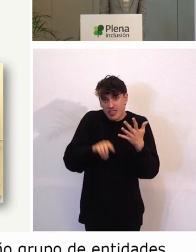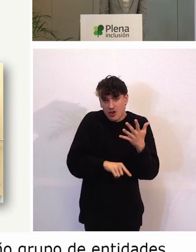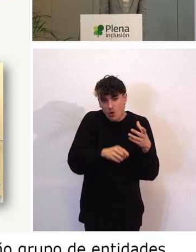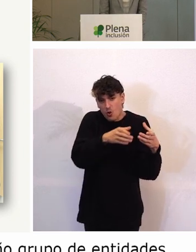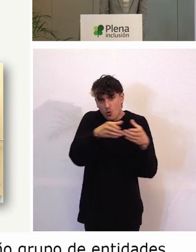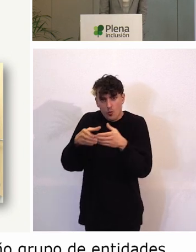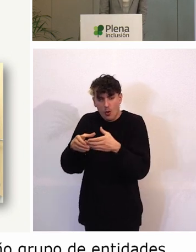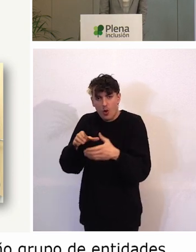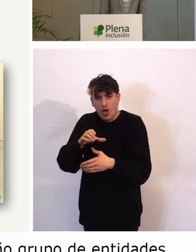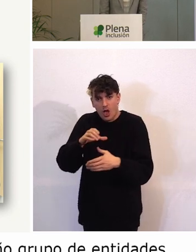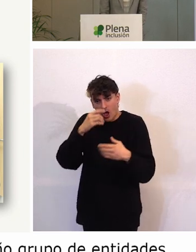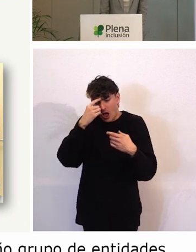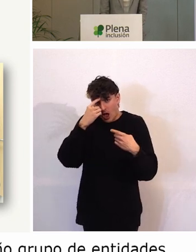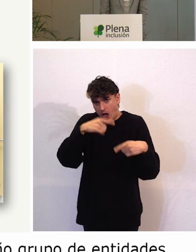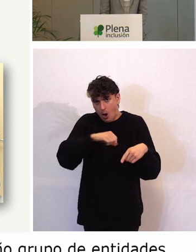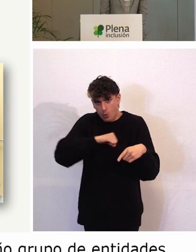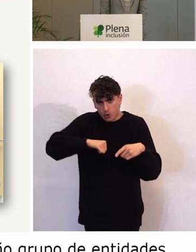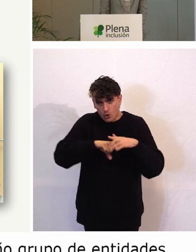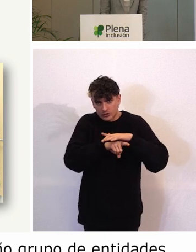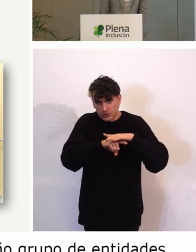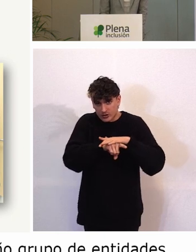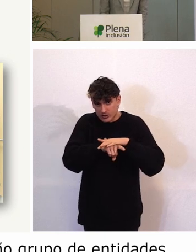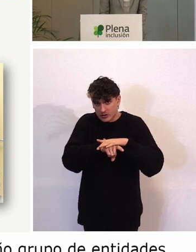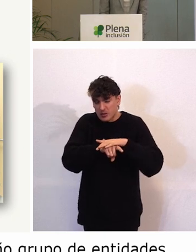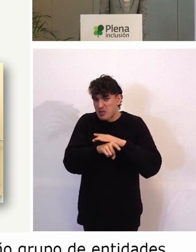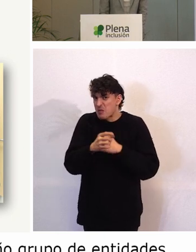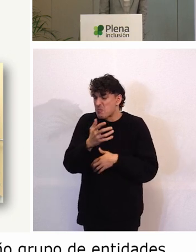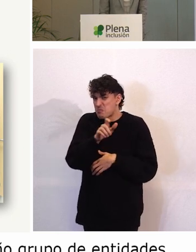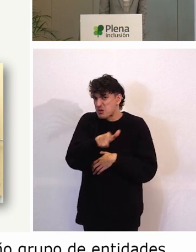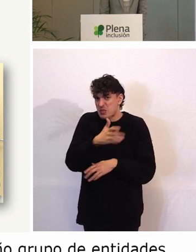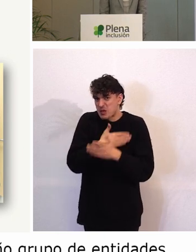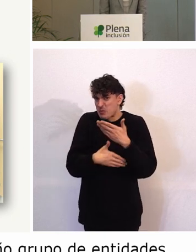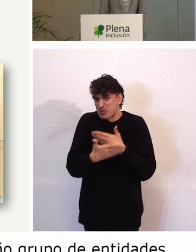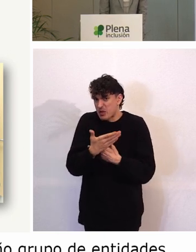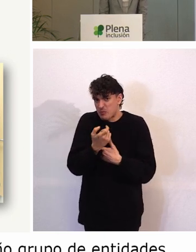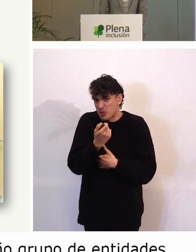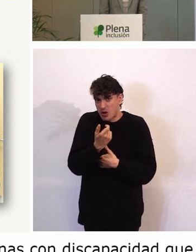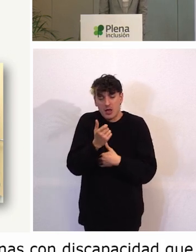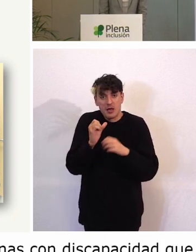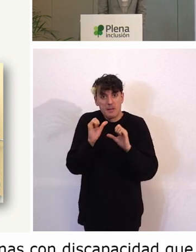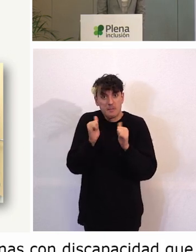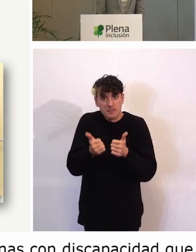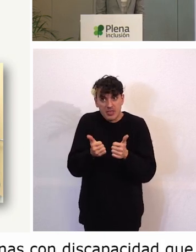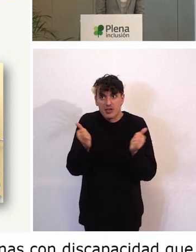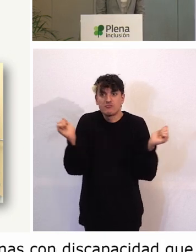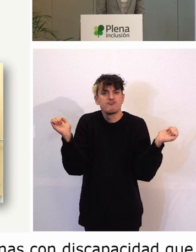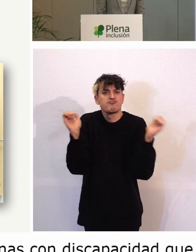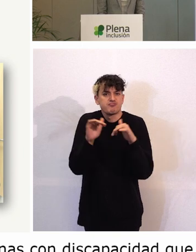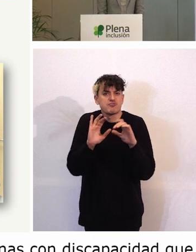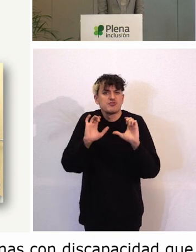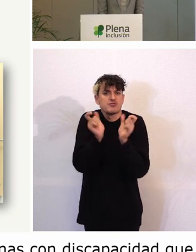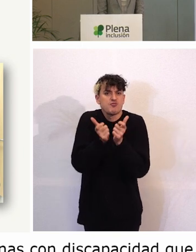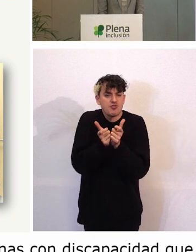Apenas 50 personas con discapacidad que en toda España empiezan a reunirse para compartir sus